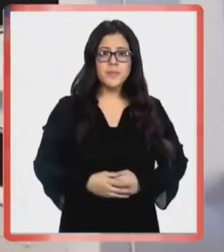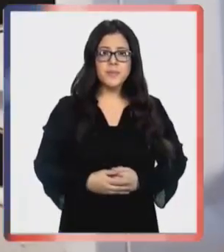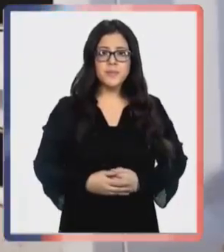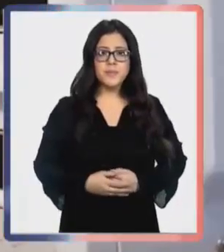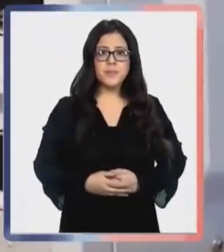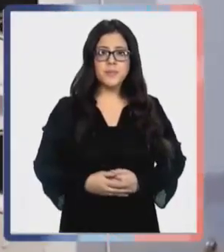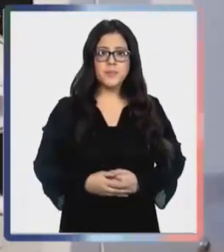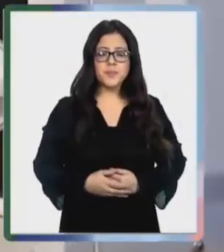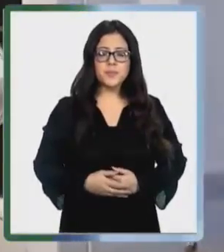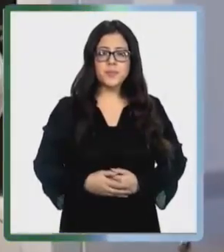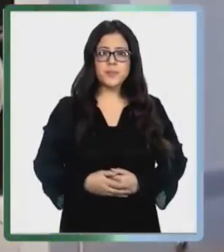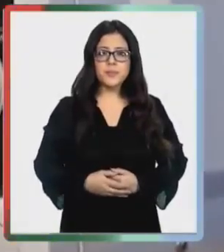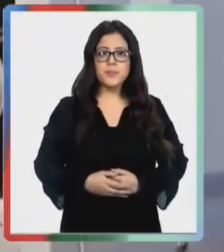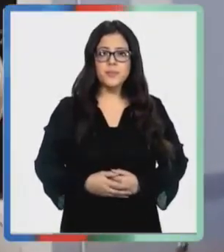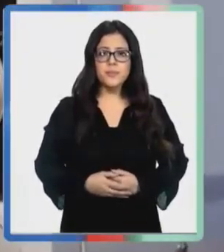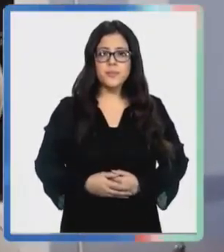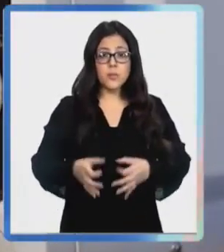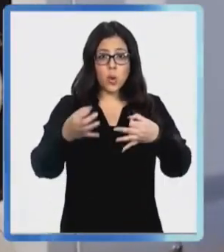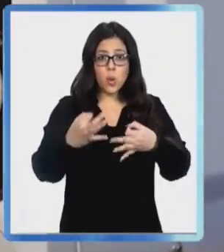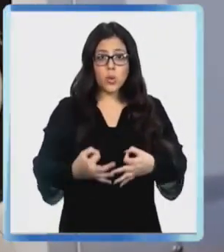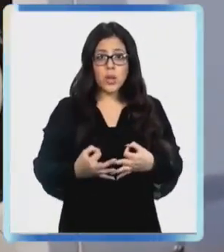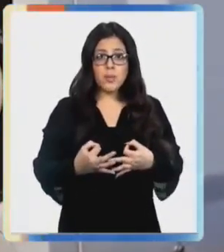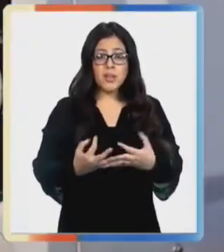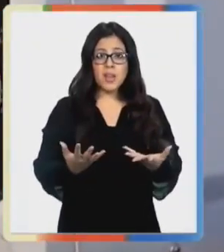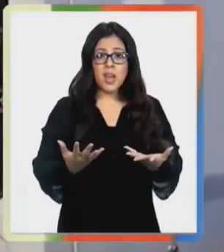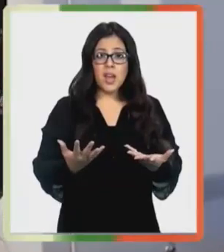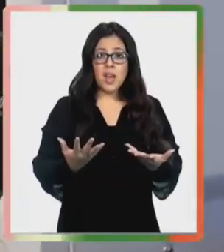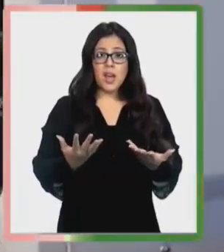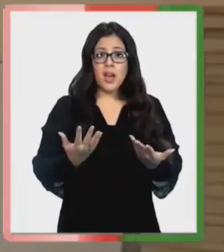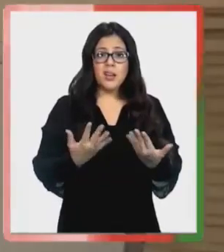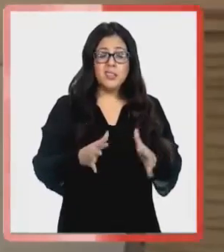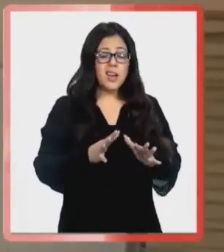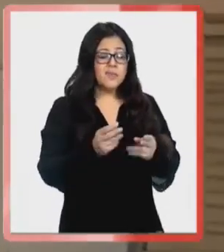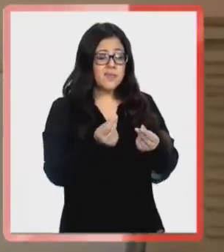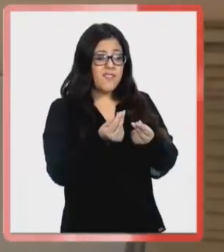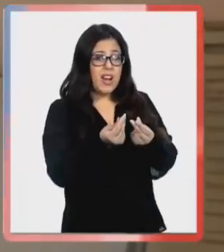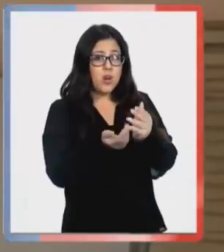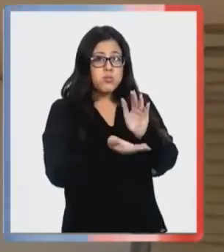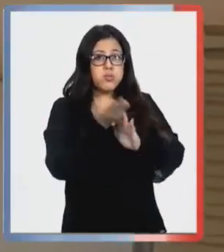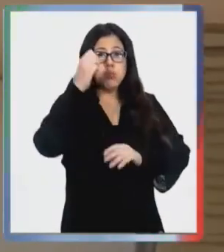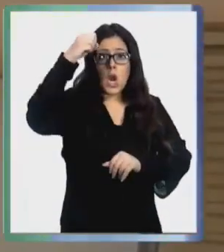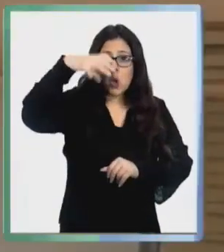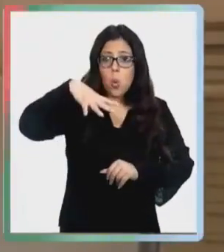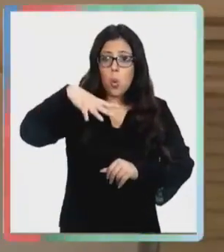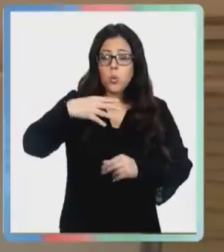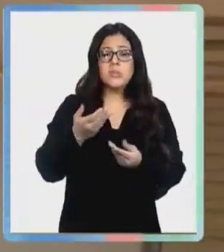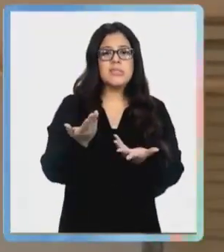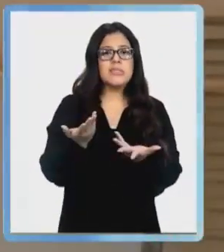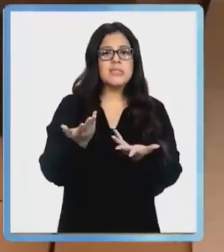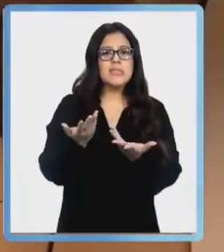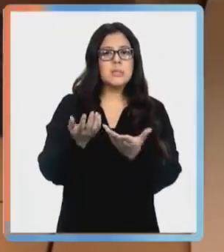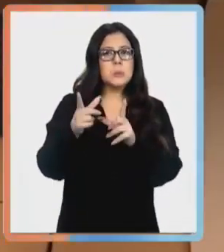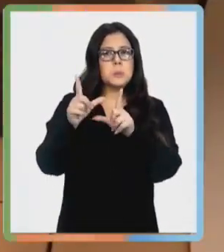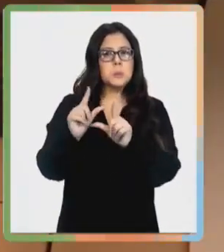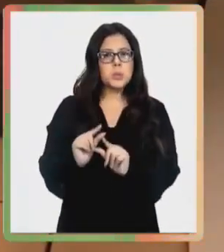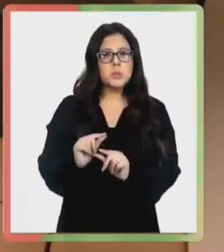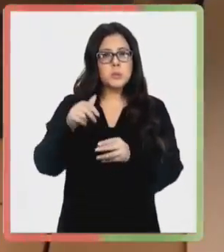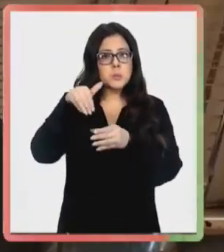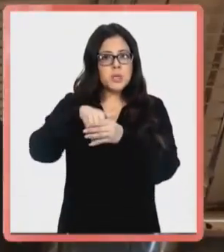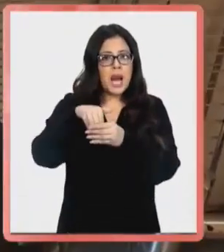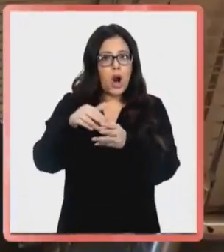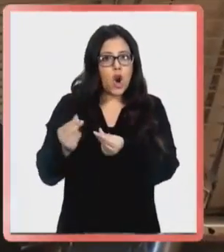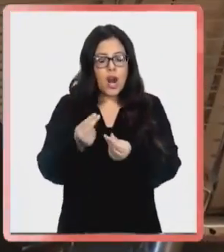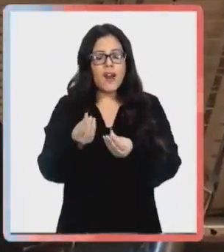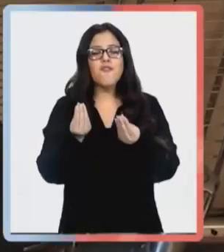En momentos de fuerte consumo y tarifas altas de luz, ahorrar en el gasto domiciliario es una buena recomendación